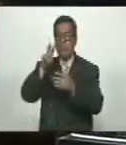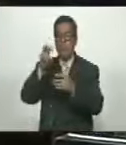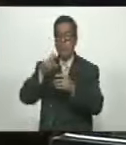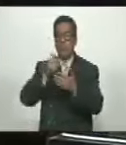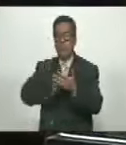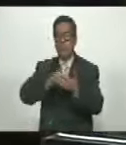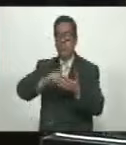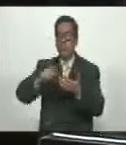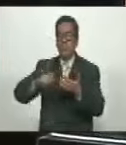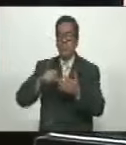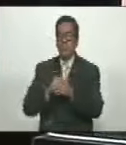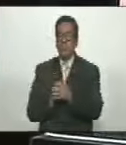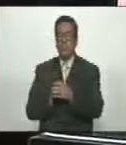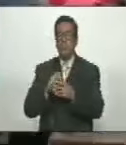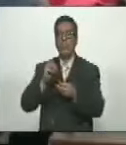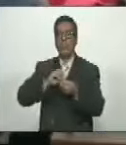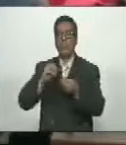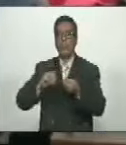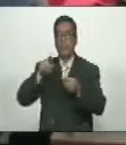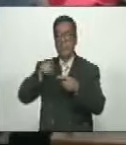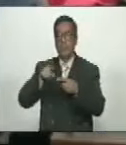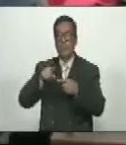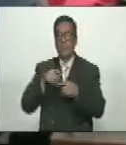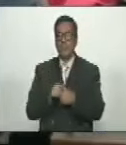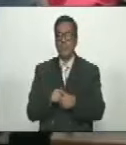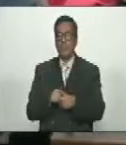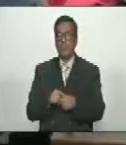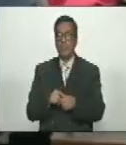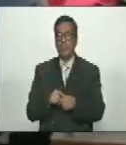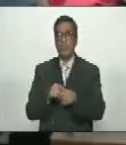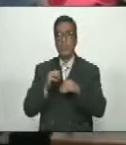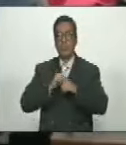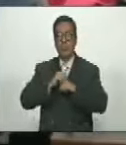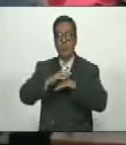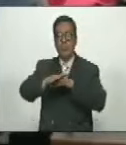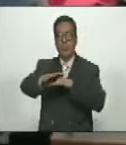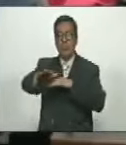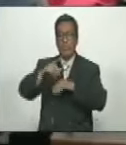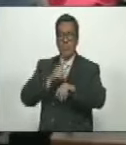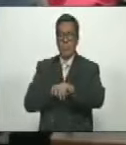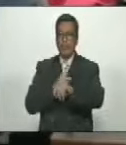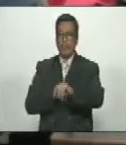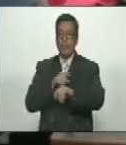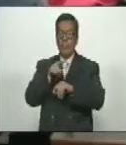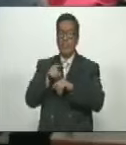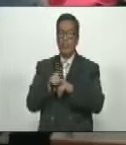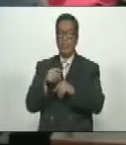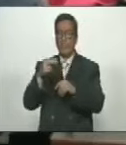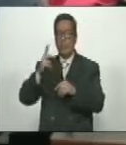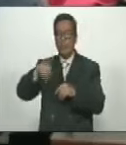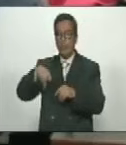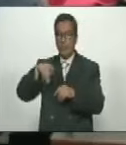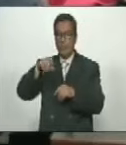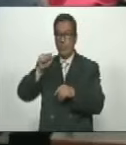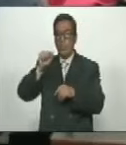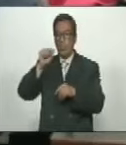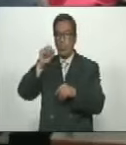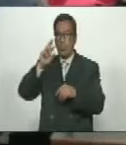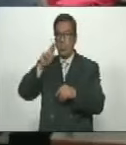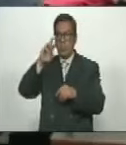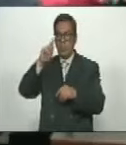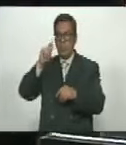contratación que aprobemos tanto la extensión del tiempo para Petro independiente